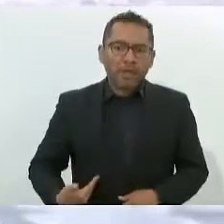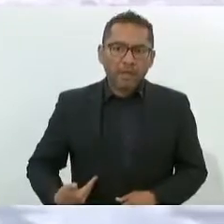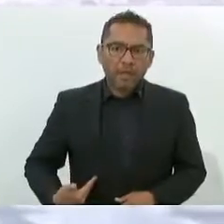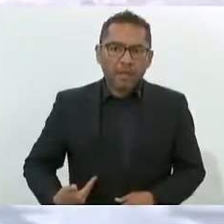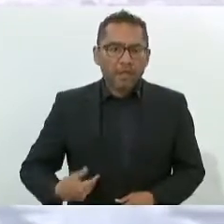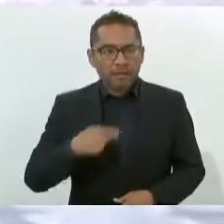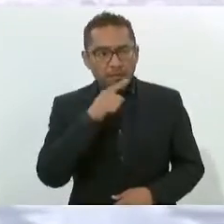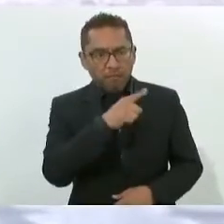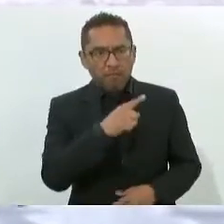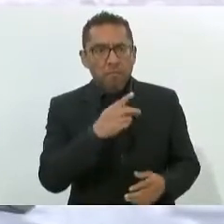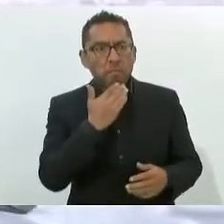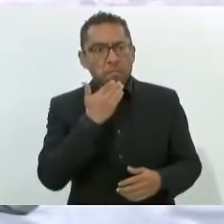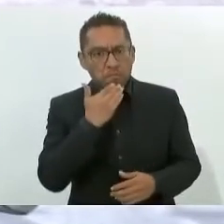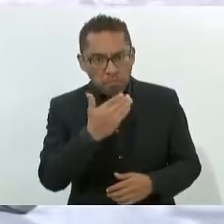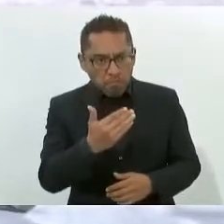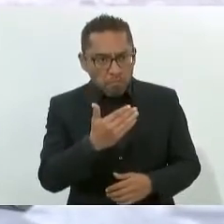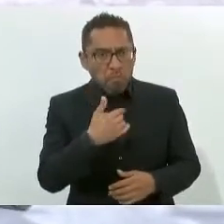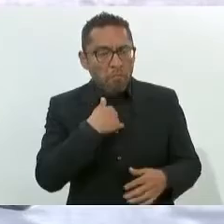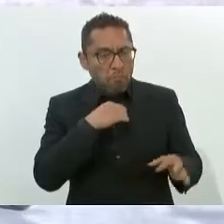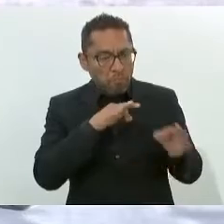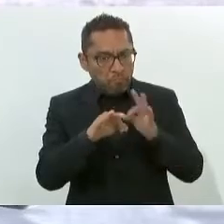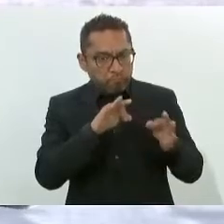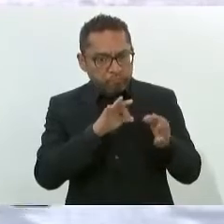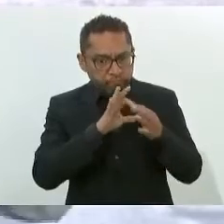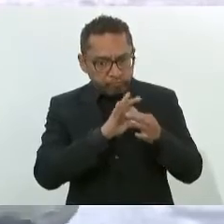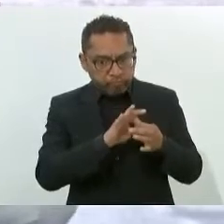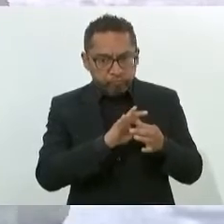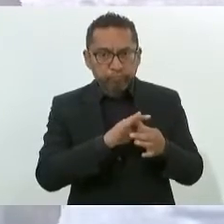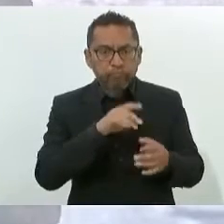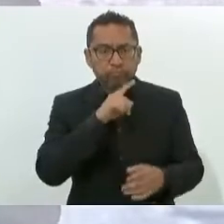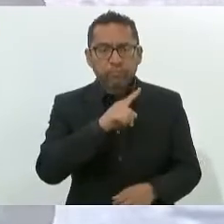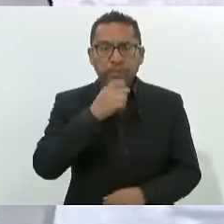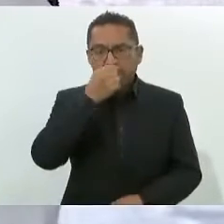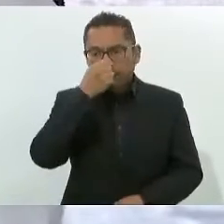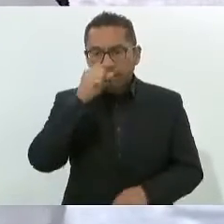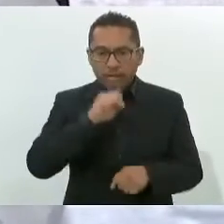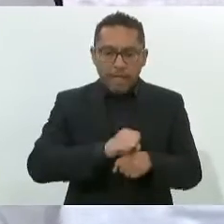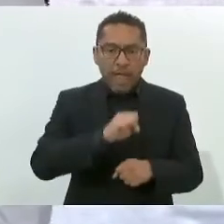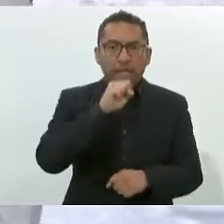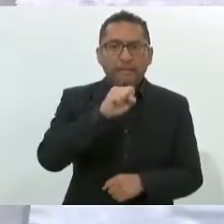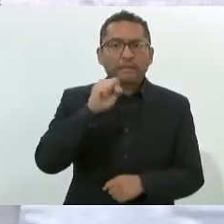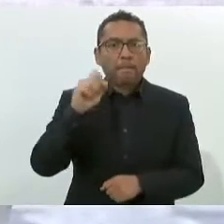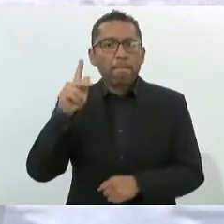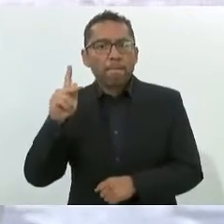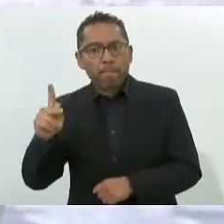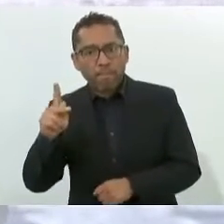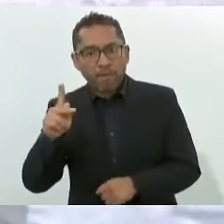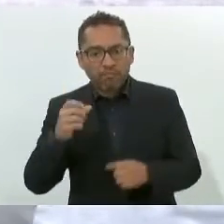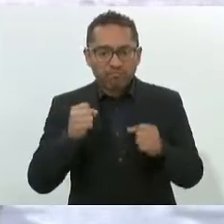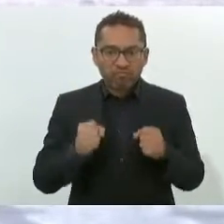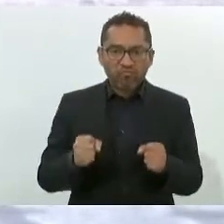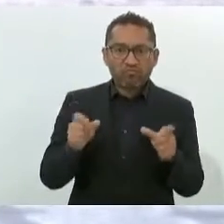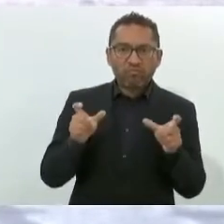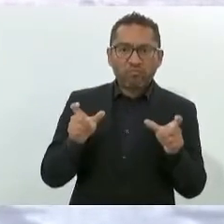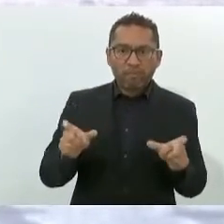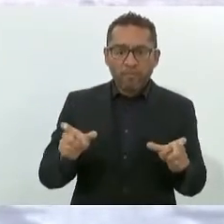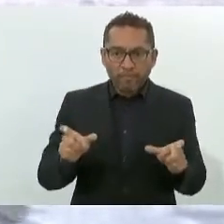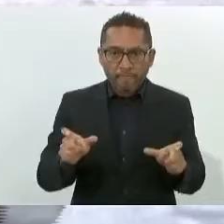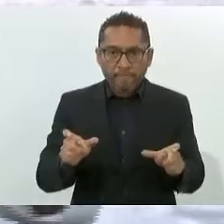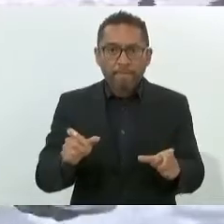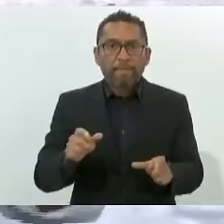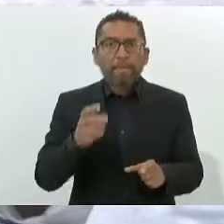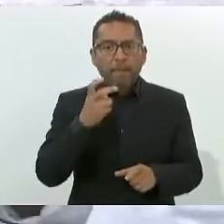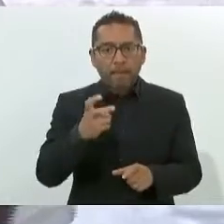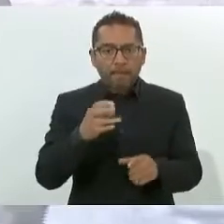una muy buena determinación al nombrar de secretaria de Seguridad y República a una mujer. Es garantía